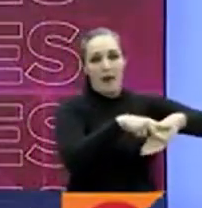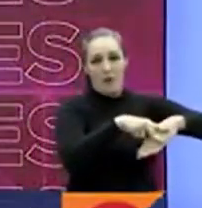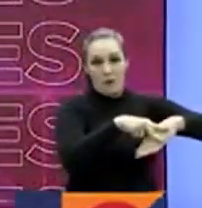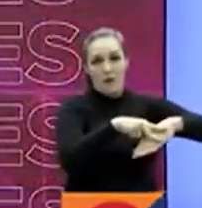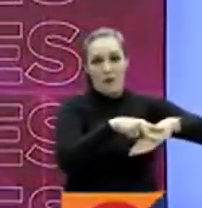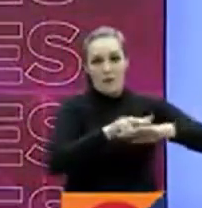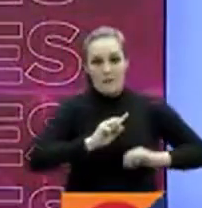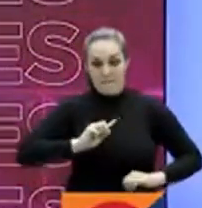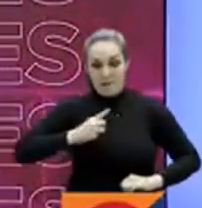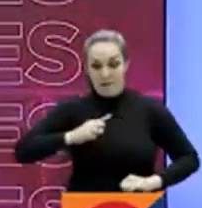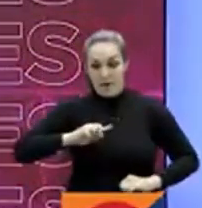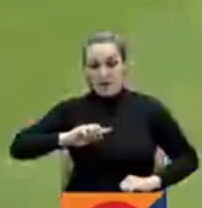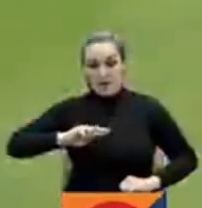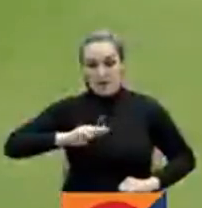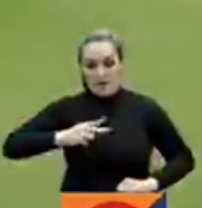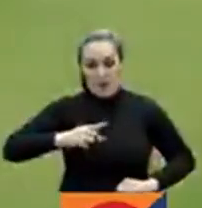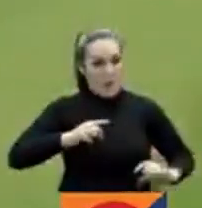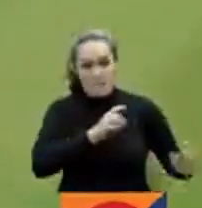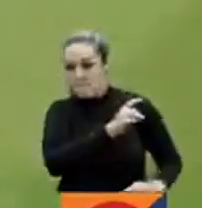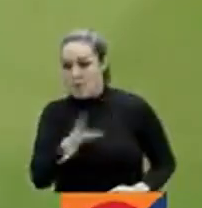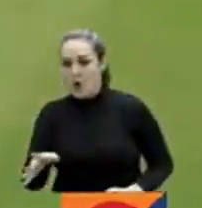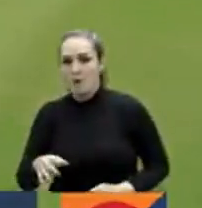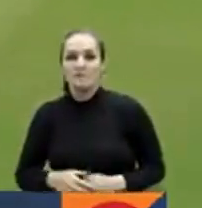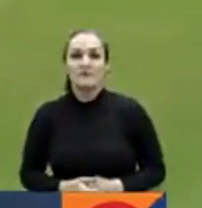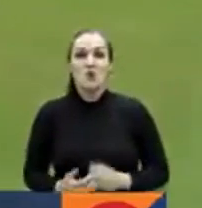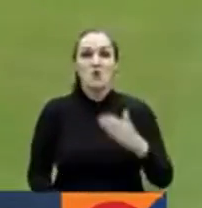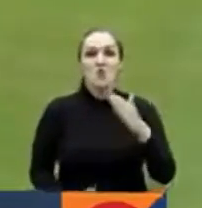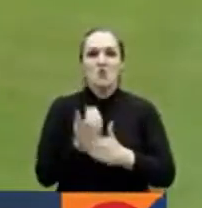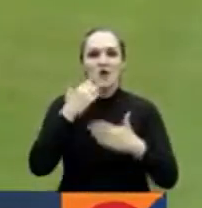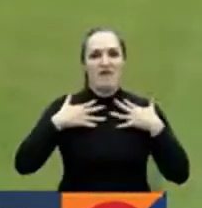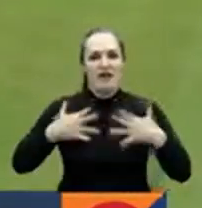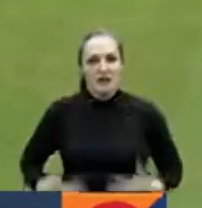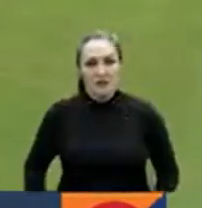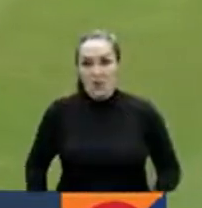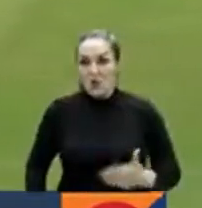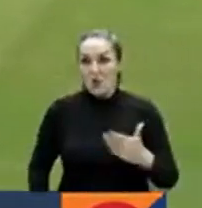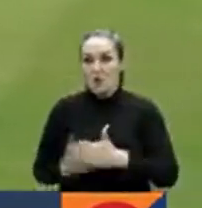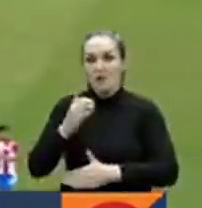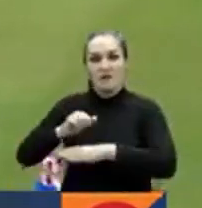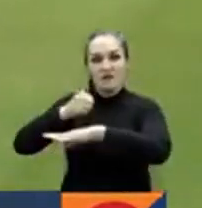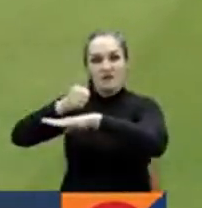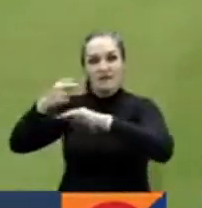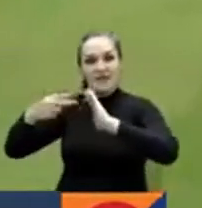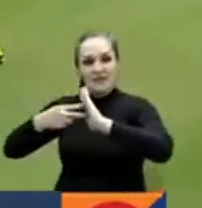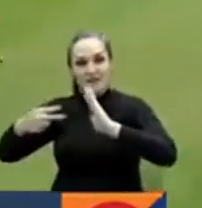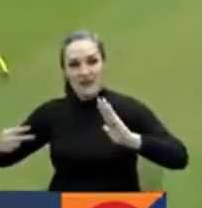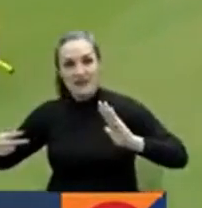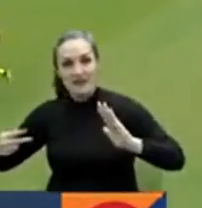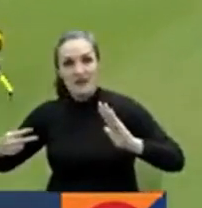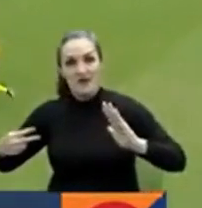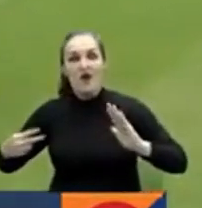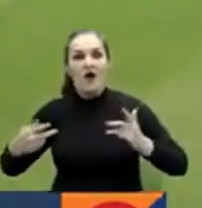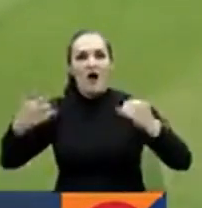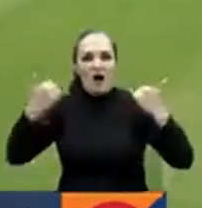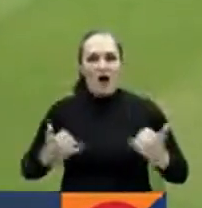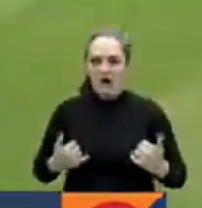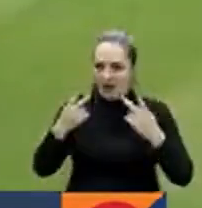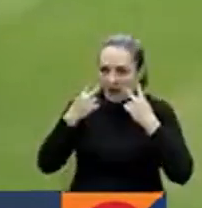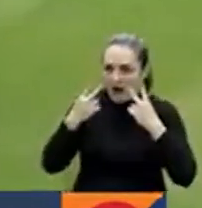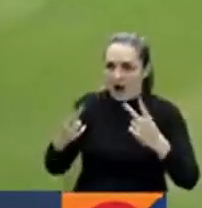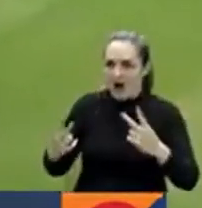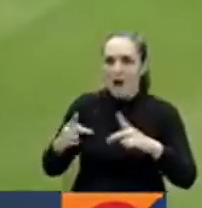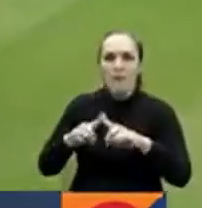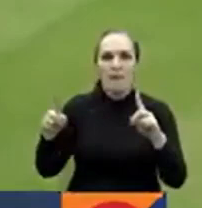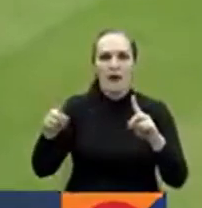dos goles por uno. Estreno de camiseta, estreno de técnico, estreno de proceso y un duro despertar en el estreno del